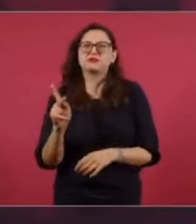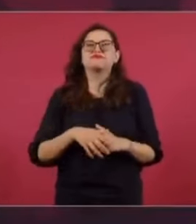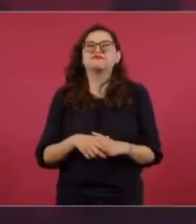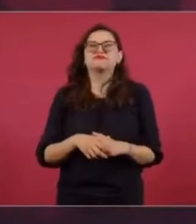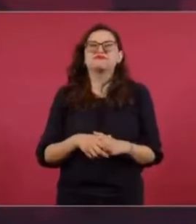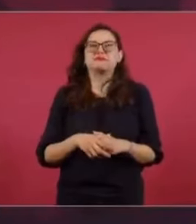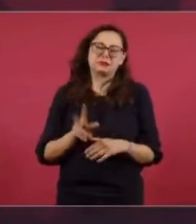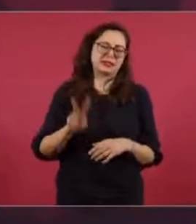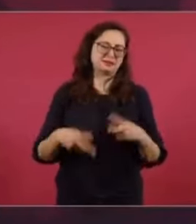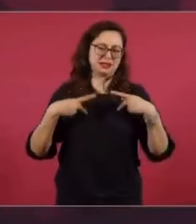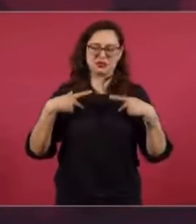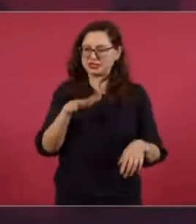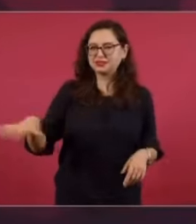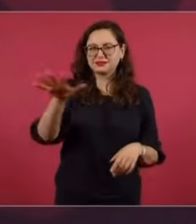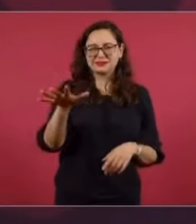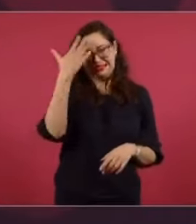la gente porque